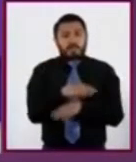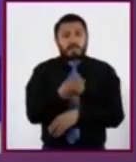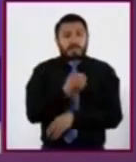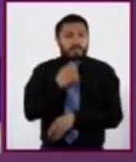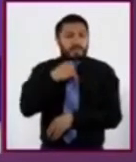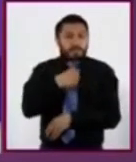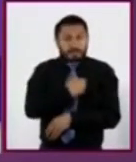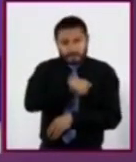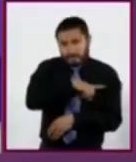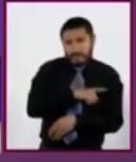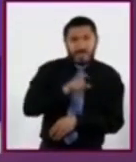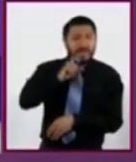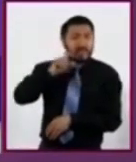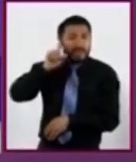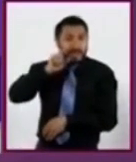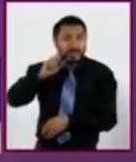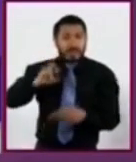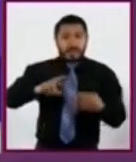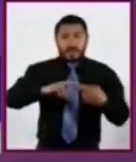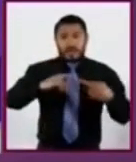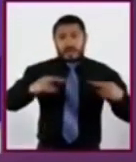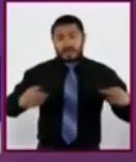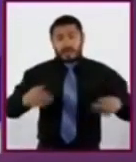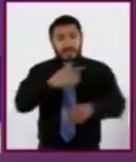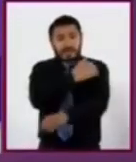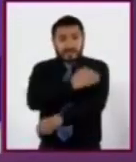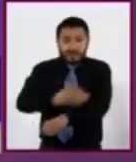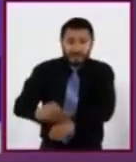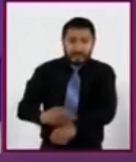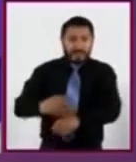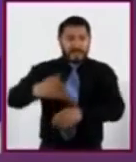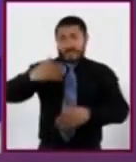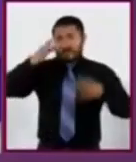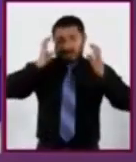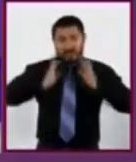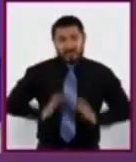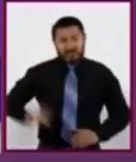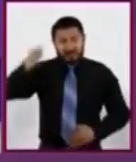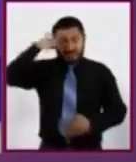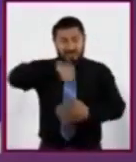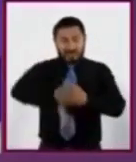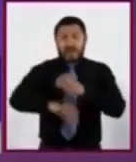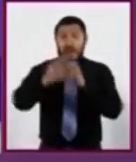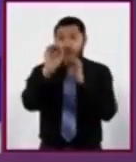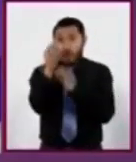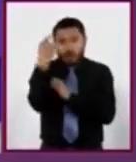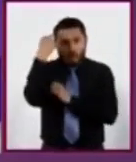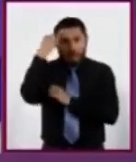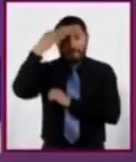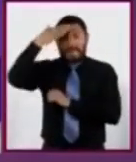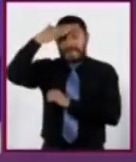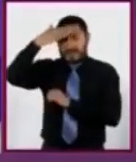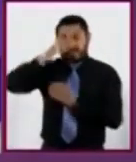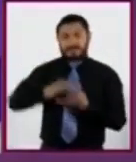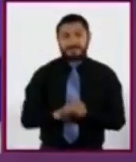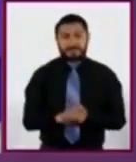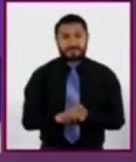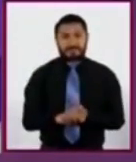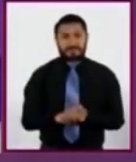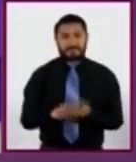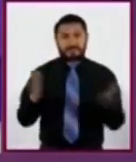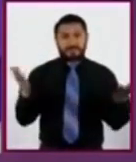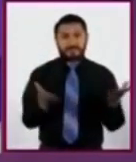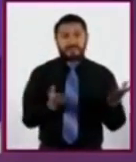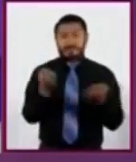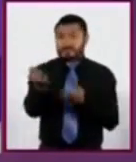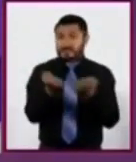salud sexual, reproductiva, física o mental. A a cabo actividad física